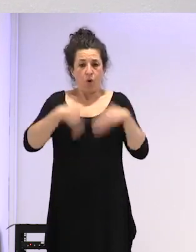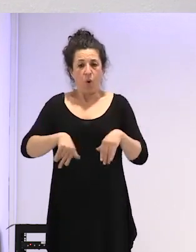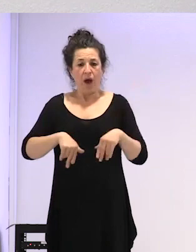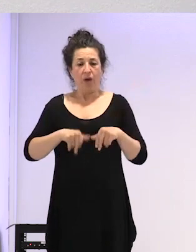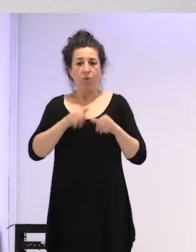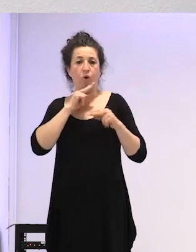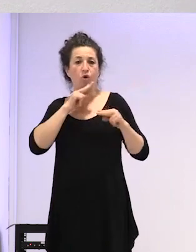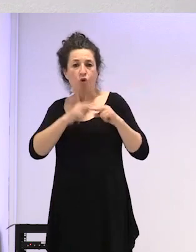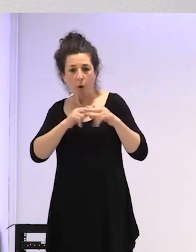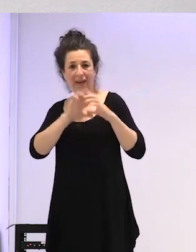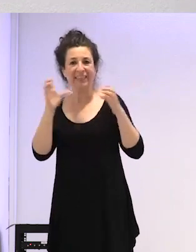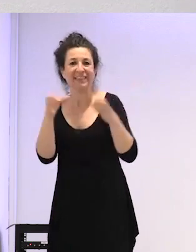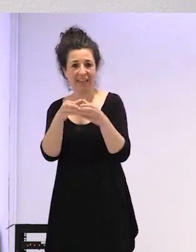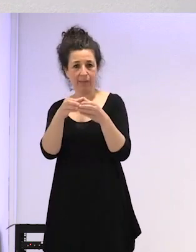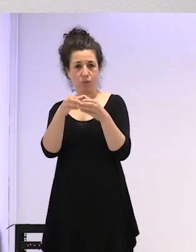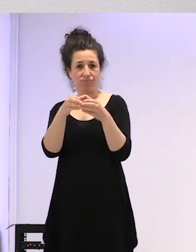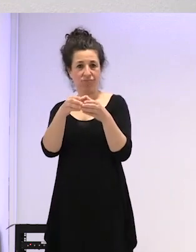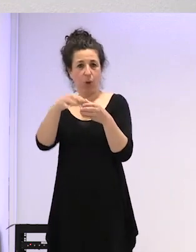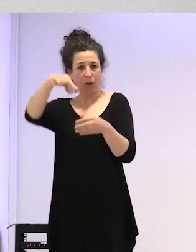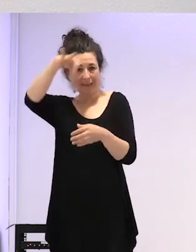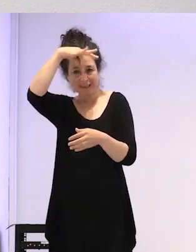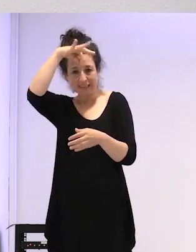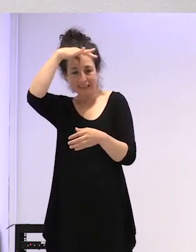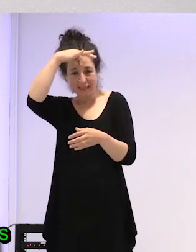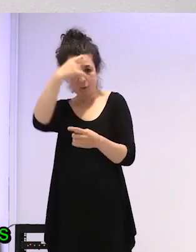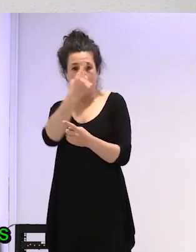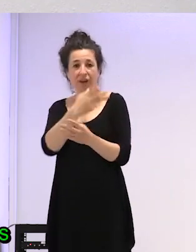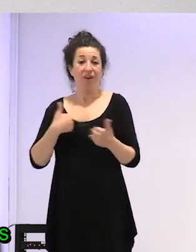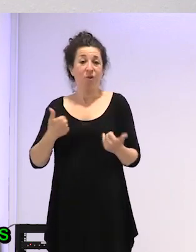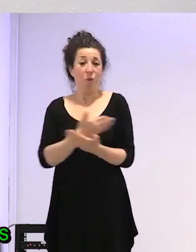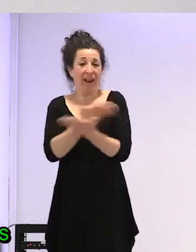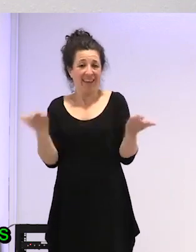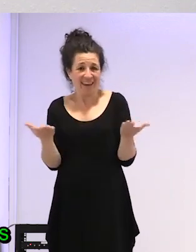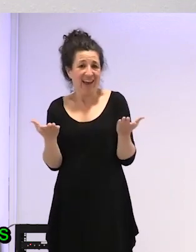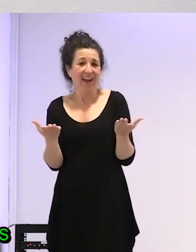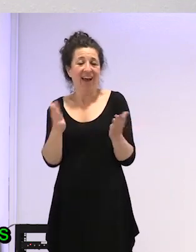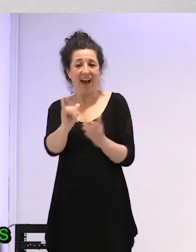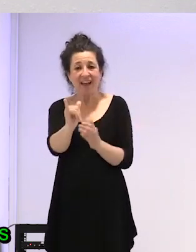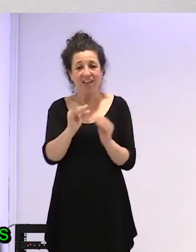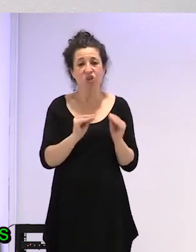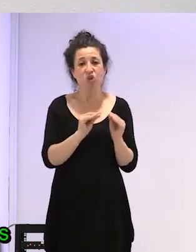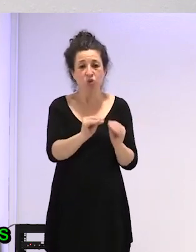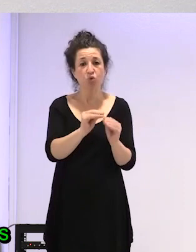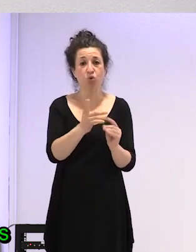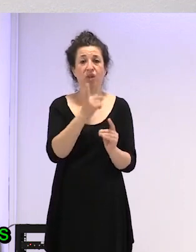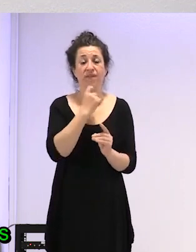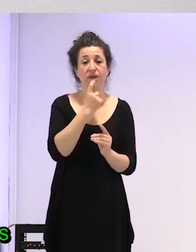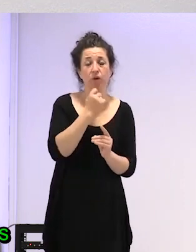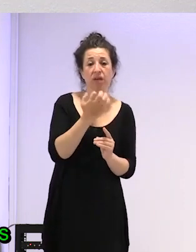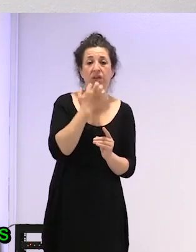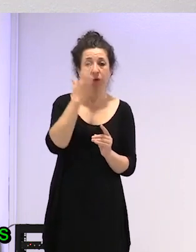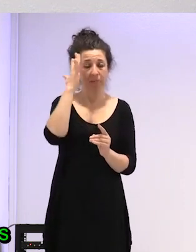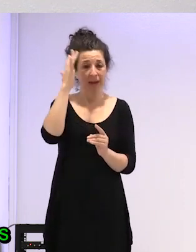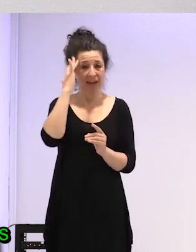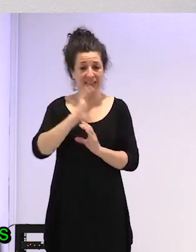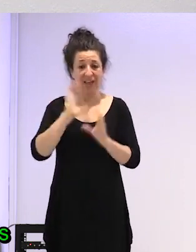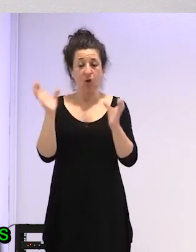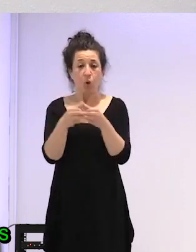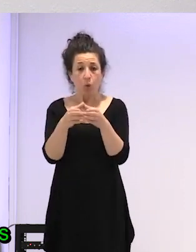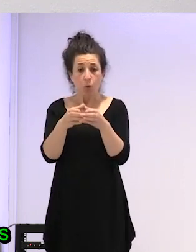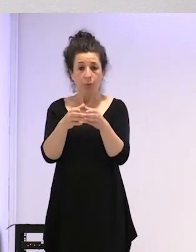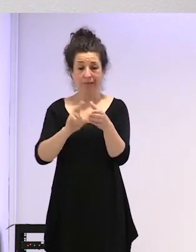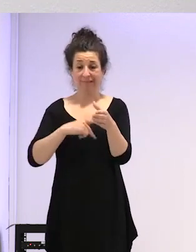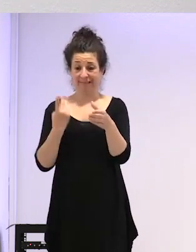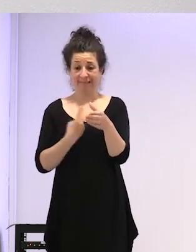cualquier tribu tiene también sus dificultades porque la propia tribu de personas trans no se pondría tampoco de